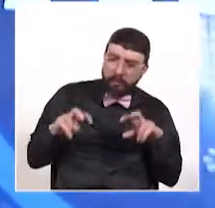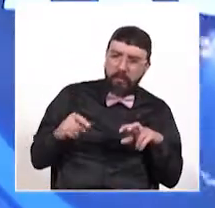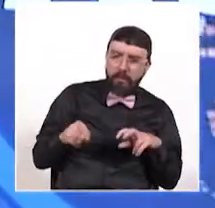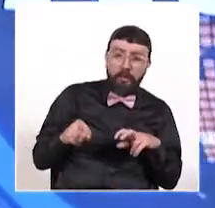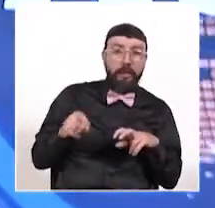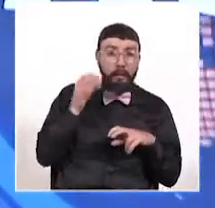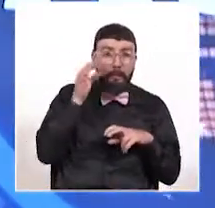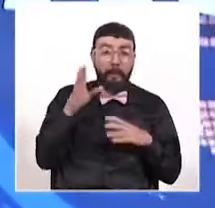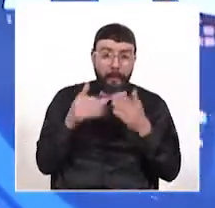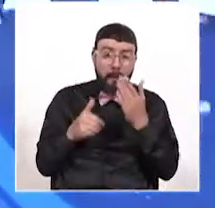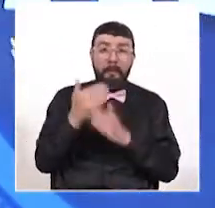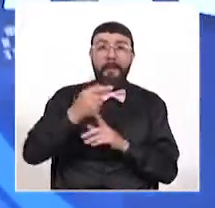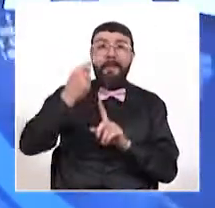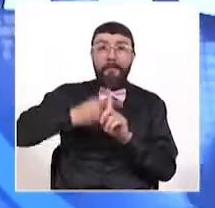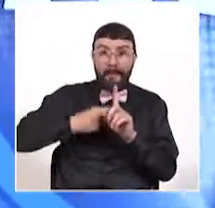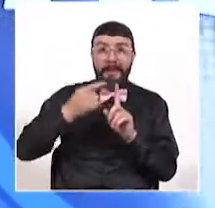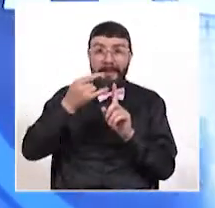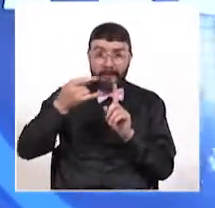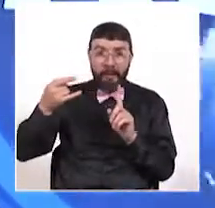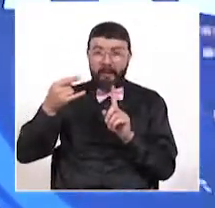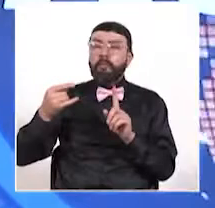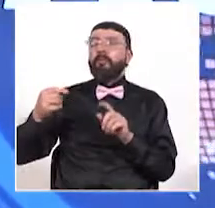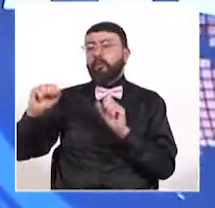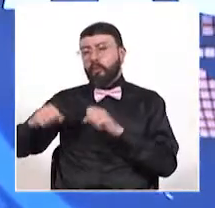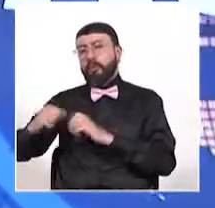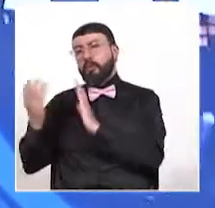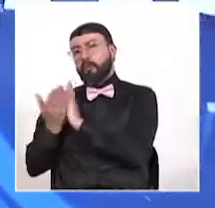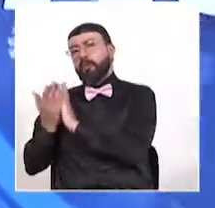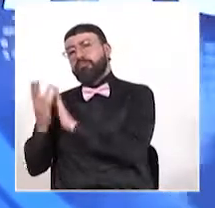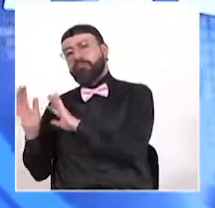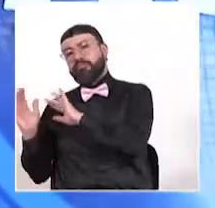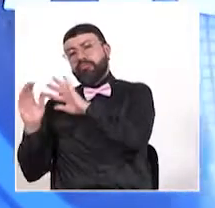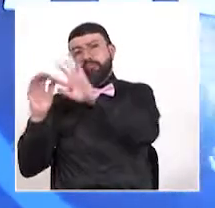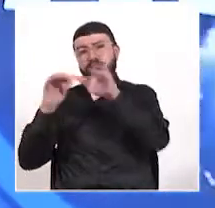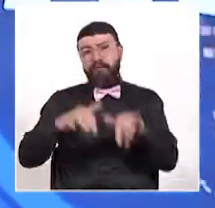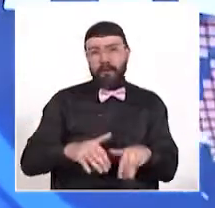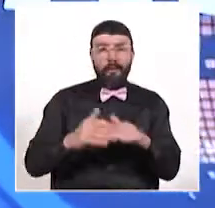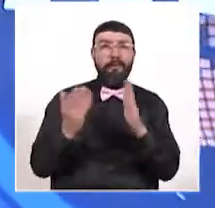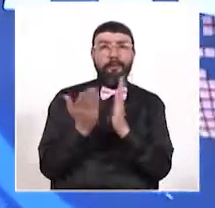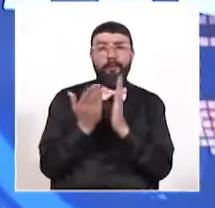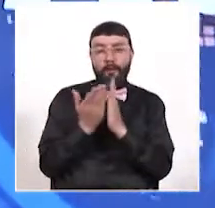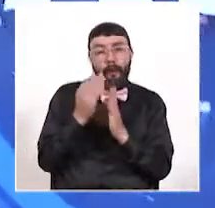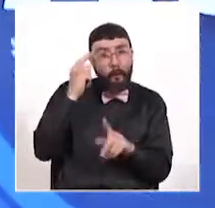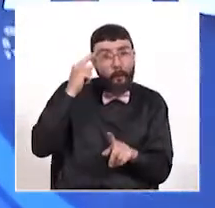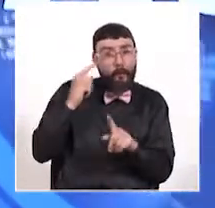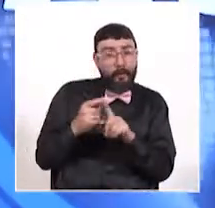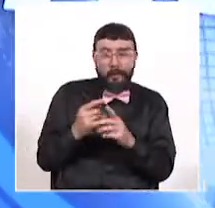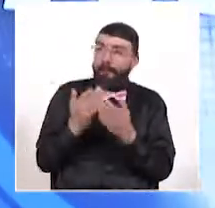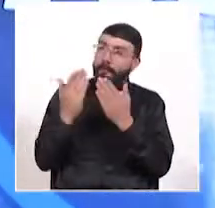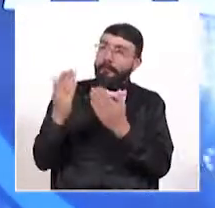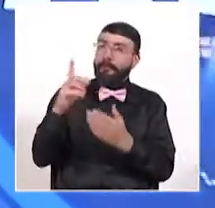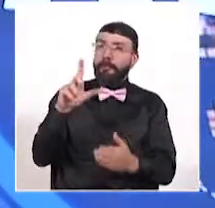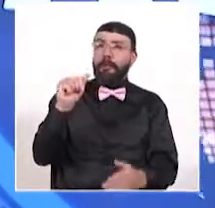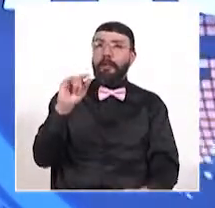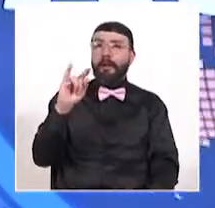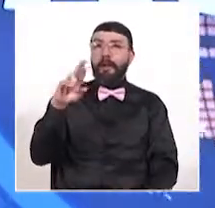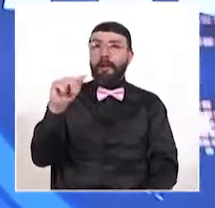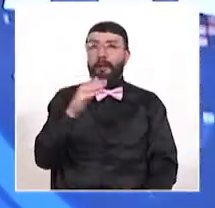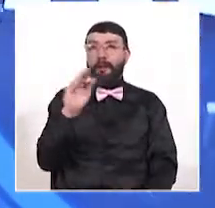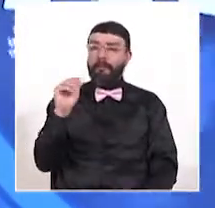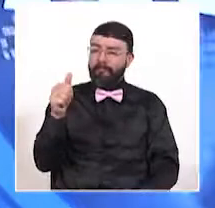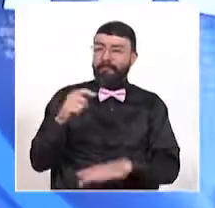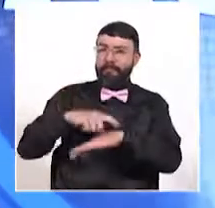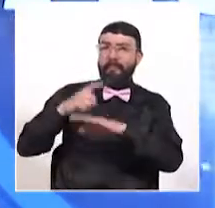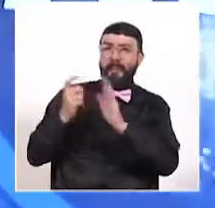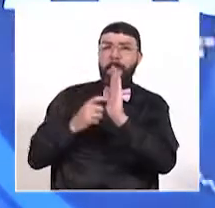partir de marzo los estudiantes puedan regresar a las instituciones educativas. Laura Ramírez nos amplía todos los detalles a